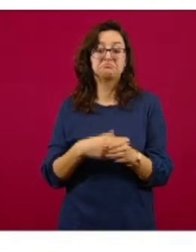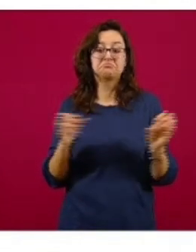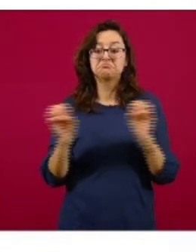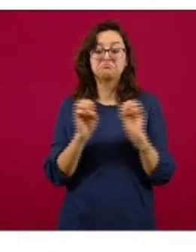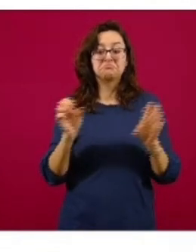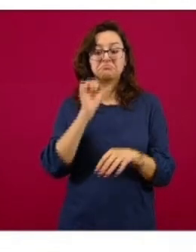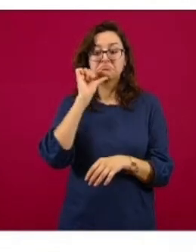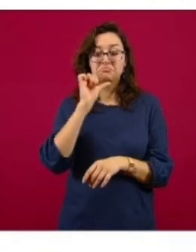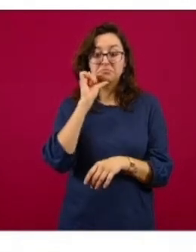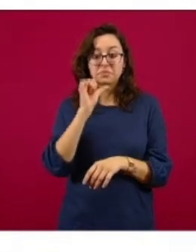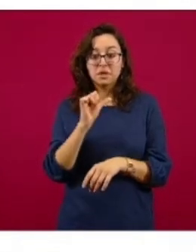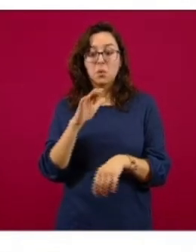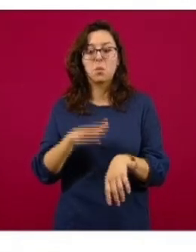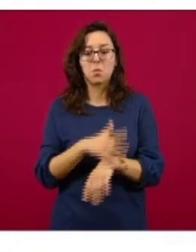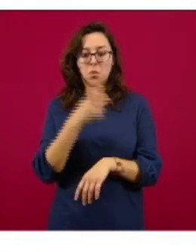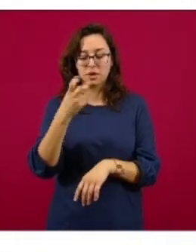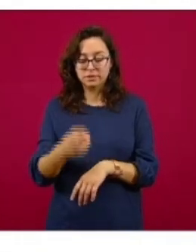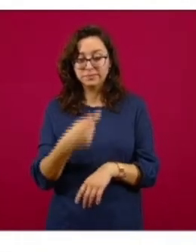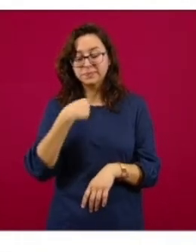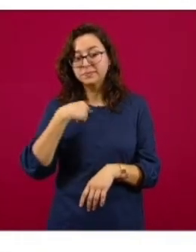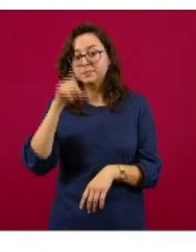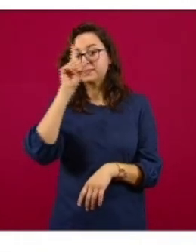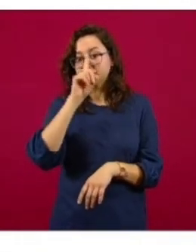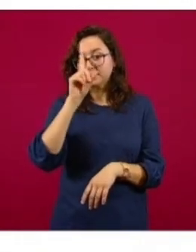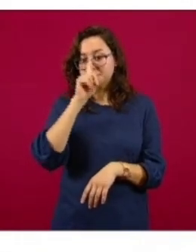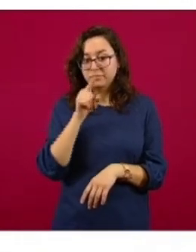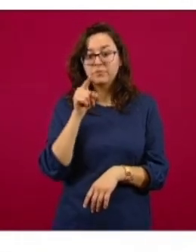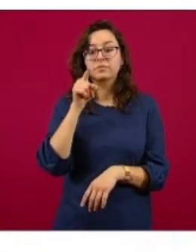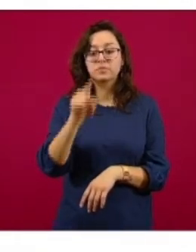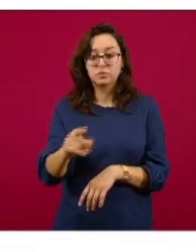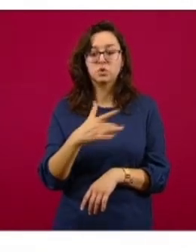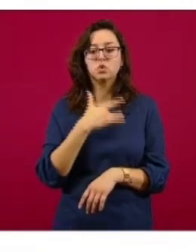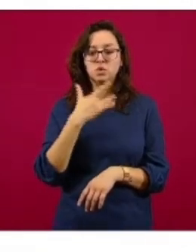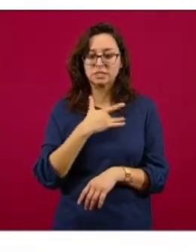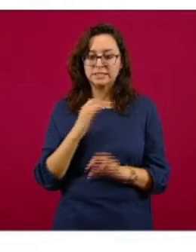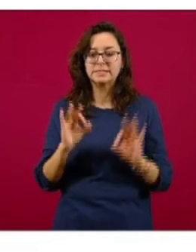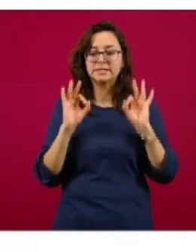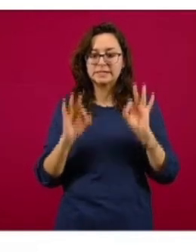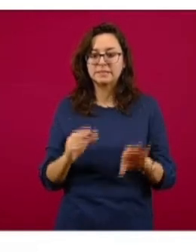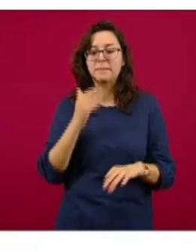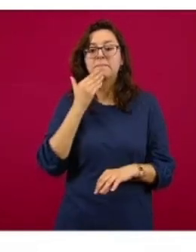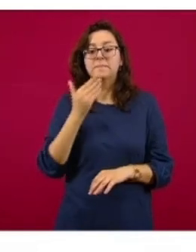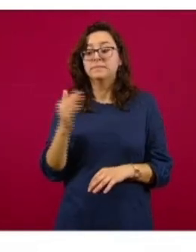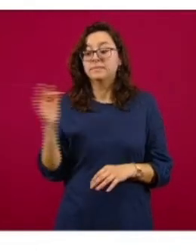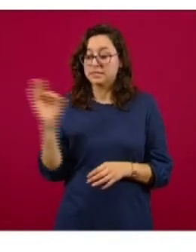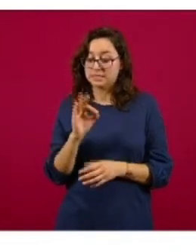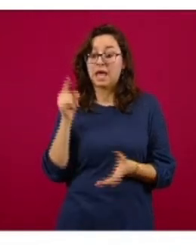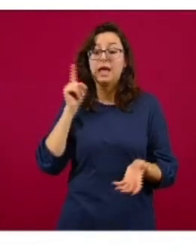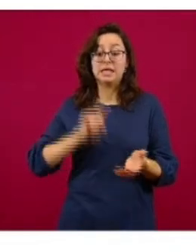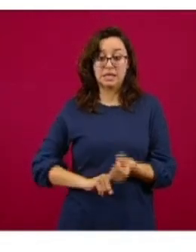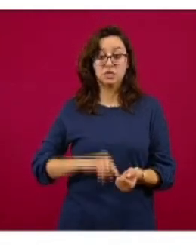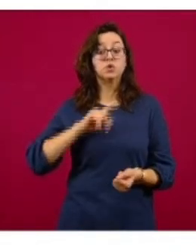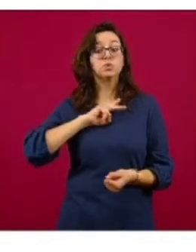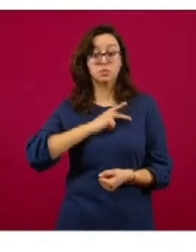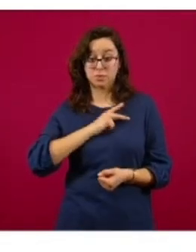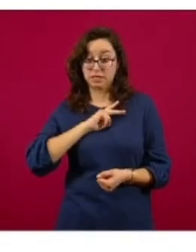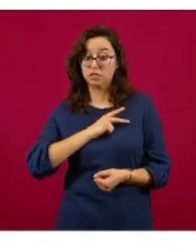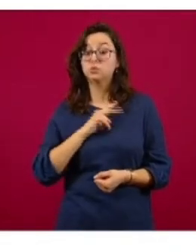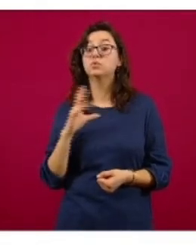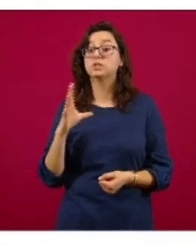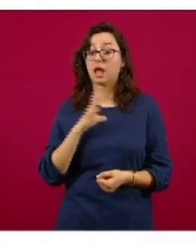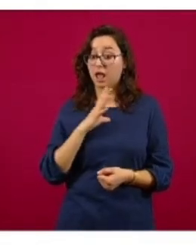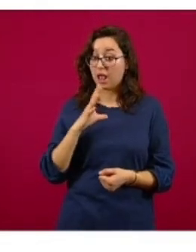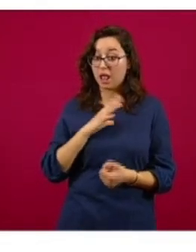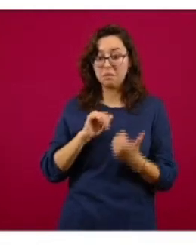recomendación muy importante. Aún si te sientes bien, podrías estar contagiando a otras personas.